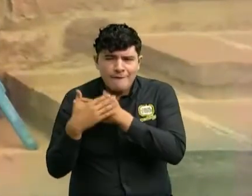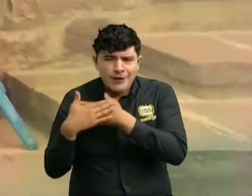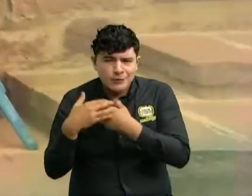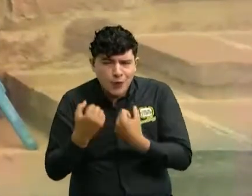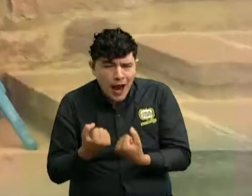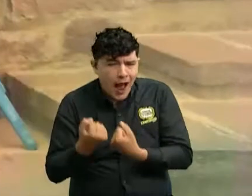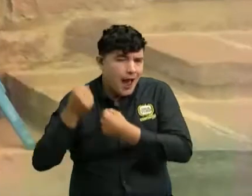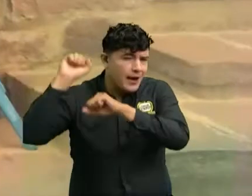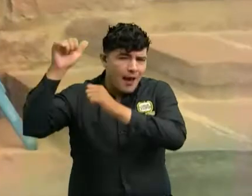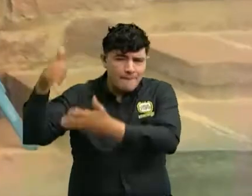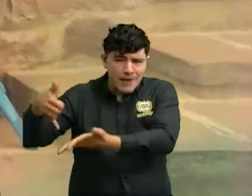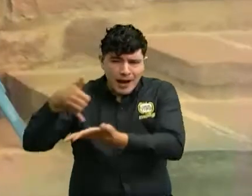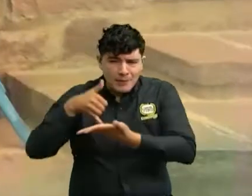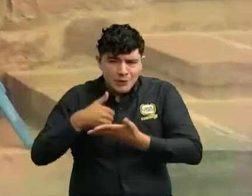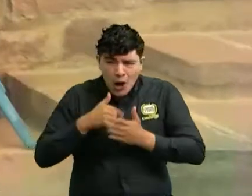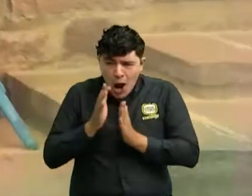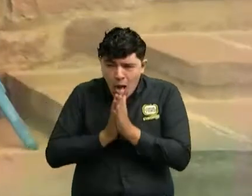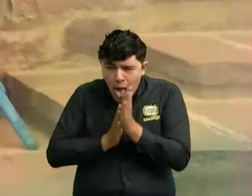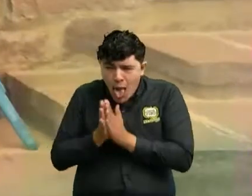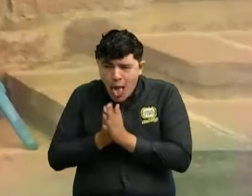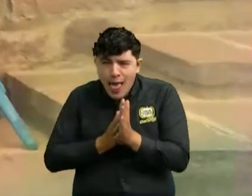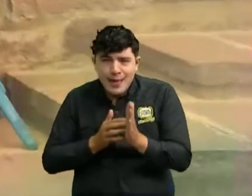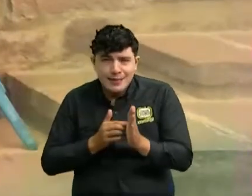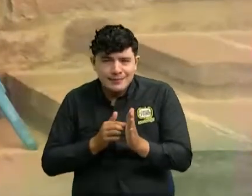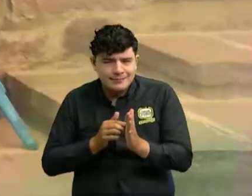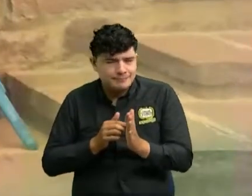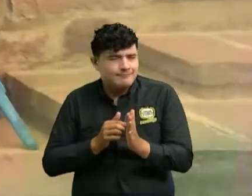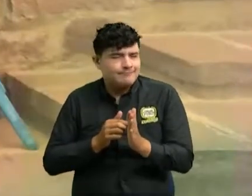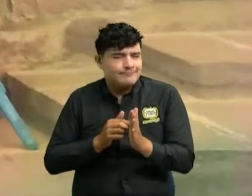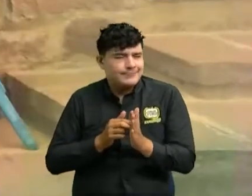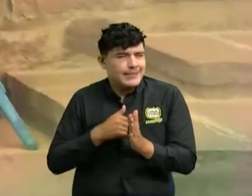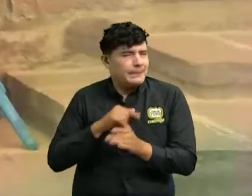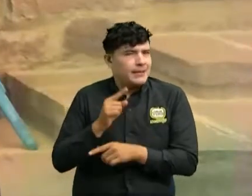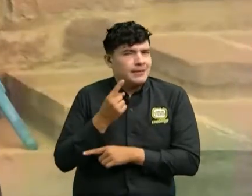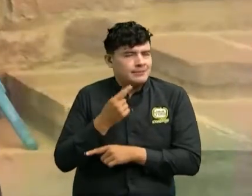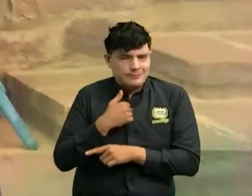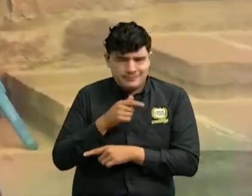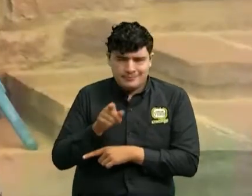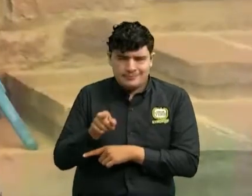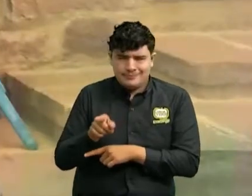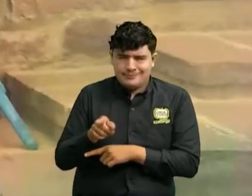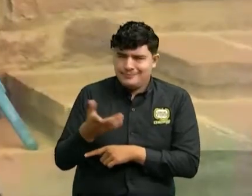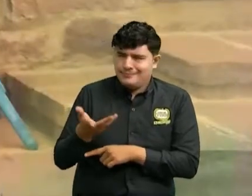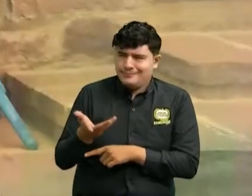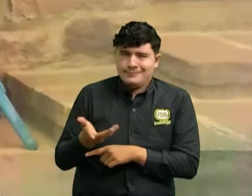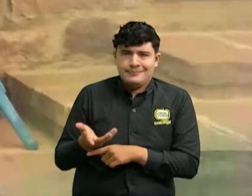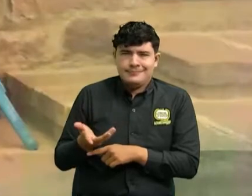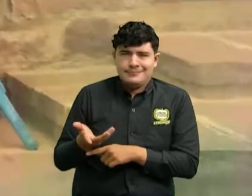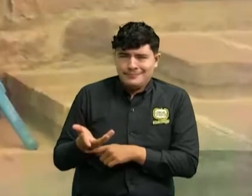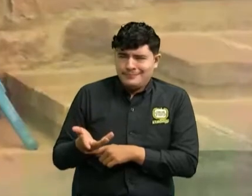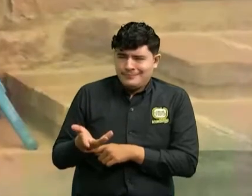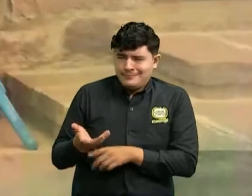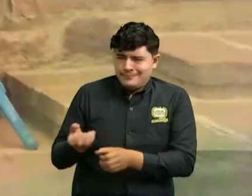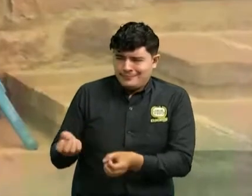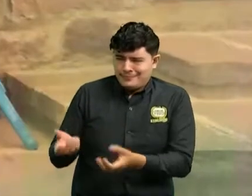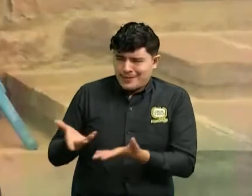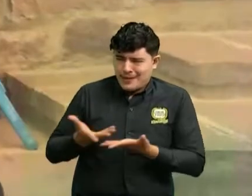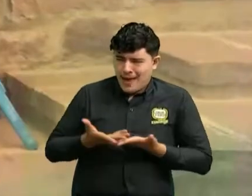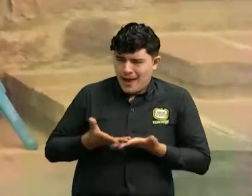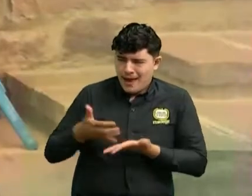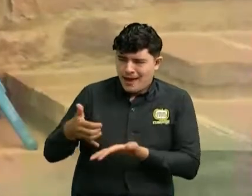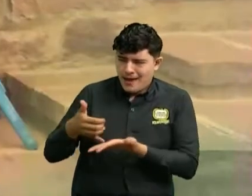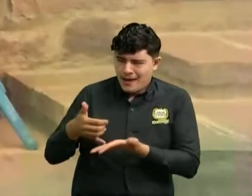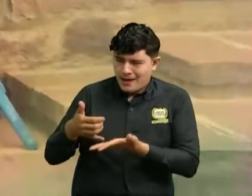desconfíe desconfíe de estos temas nadie lo va a llamar a decirle que me pague para darle un premio esto es